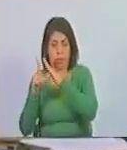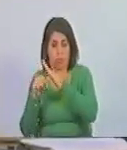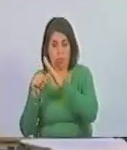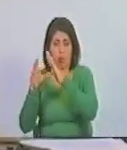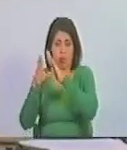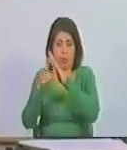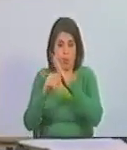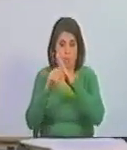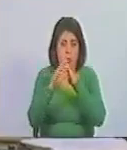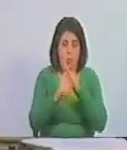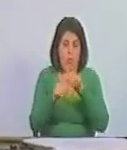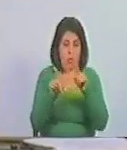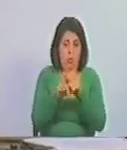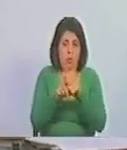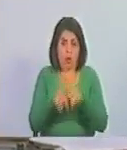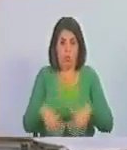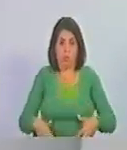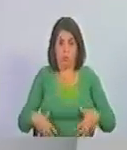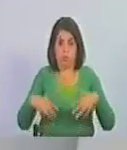esto el delincuente